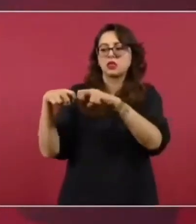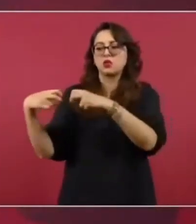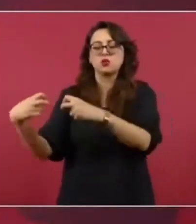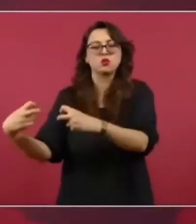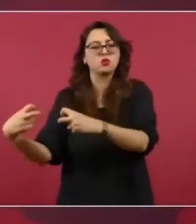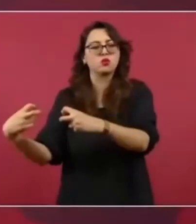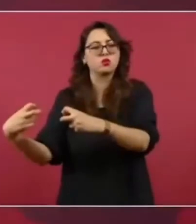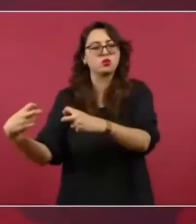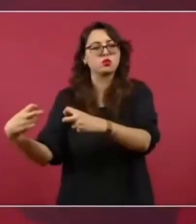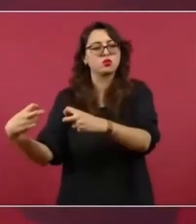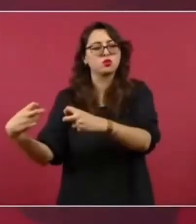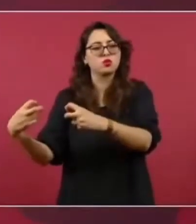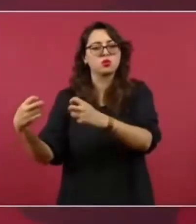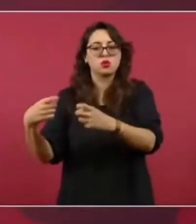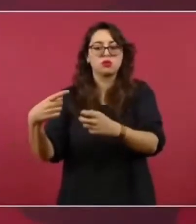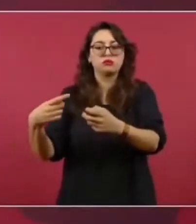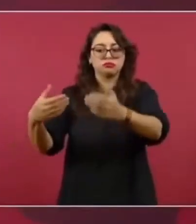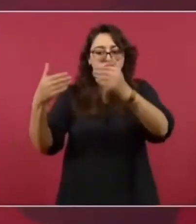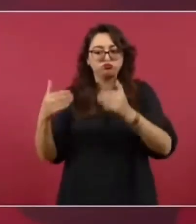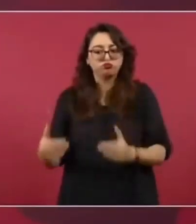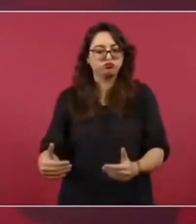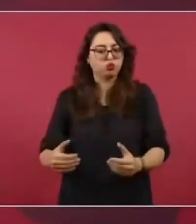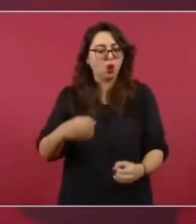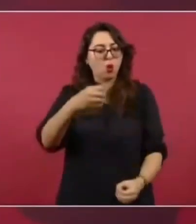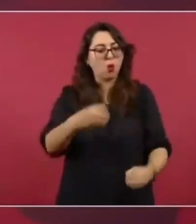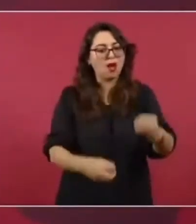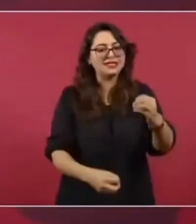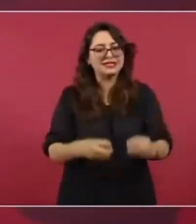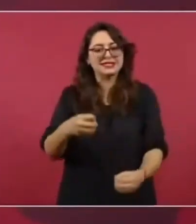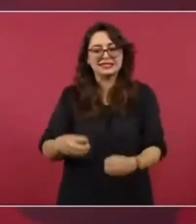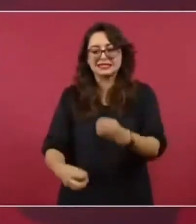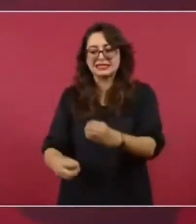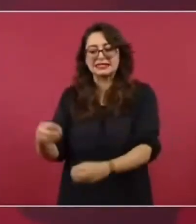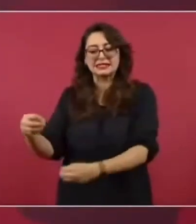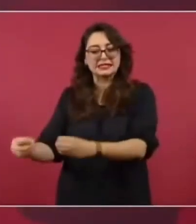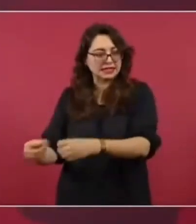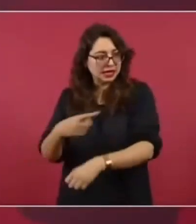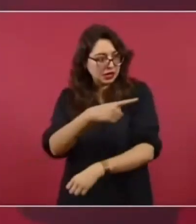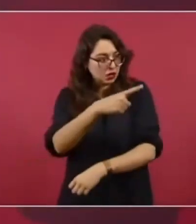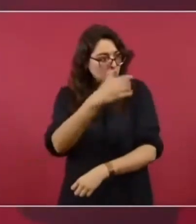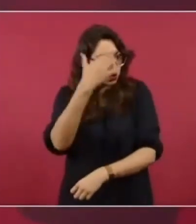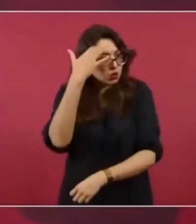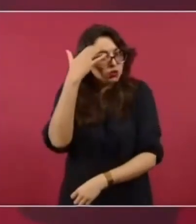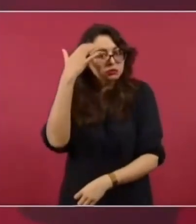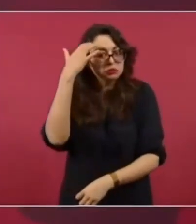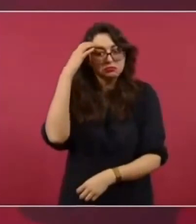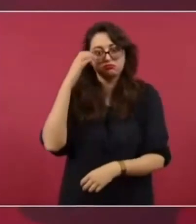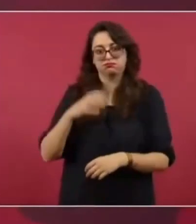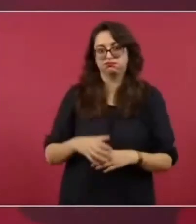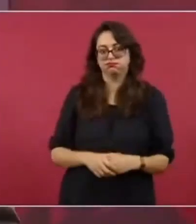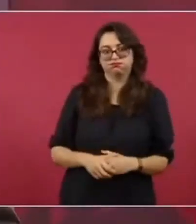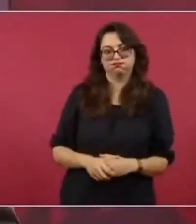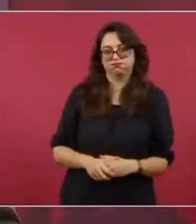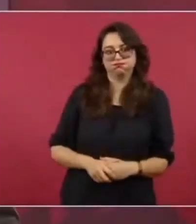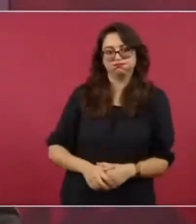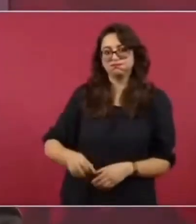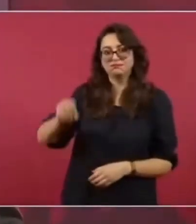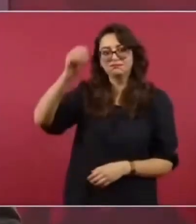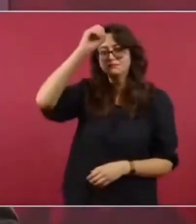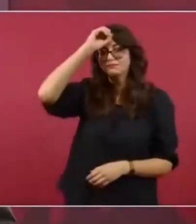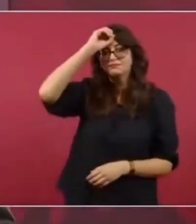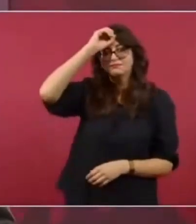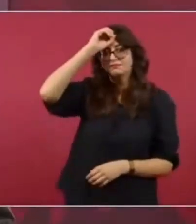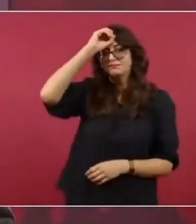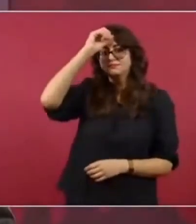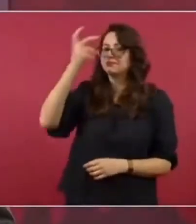imagínense que un juez que tiene el poder de su